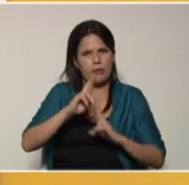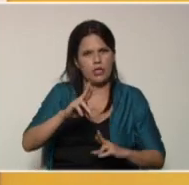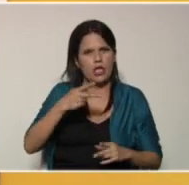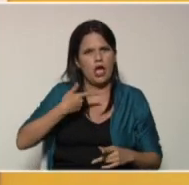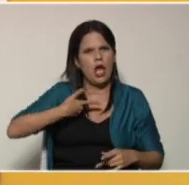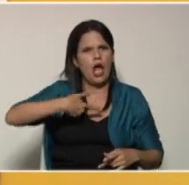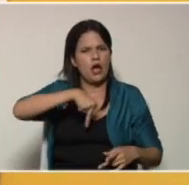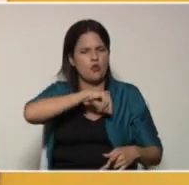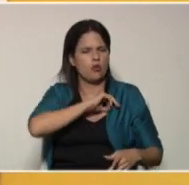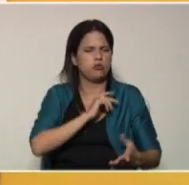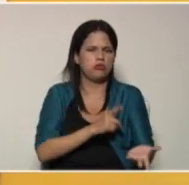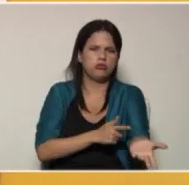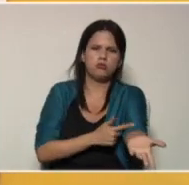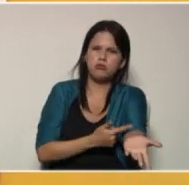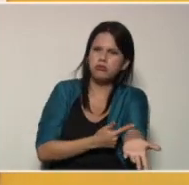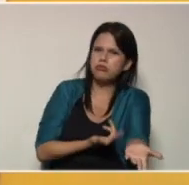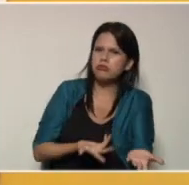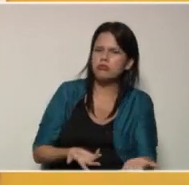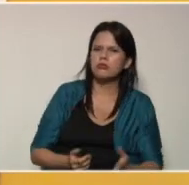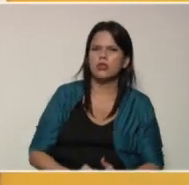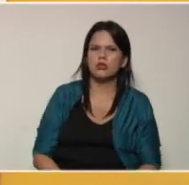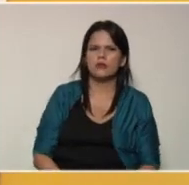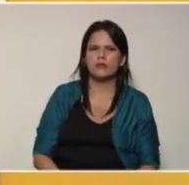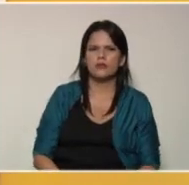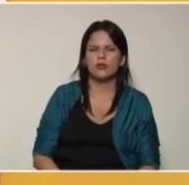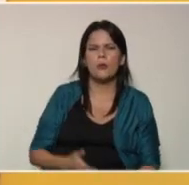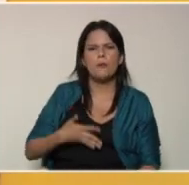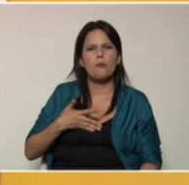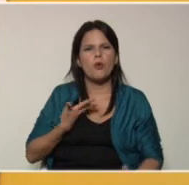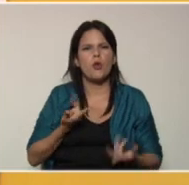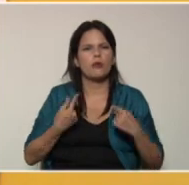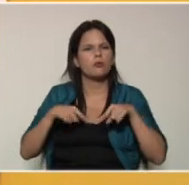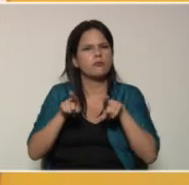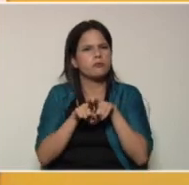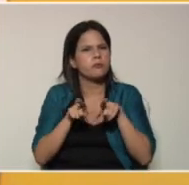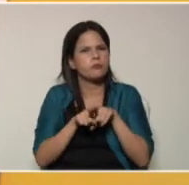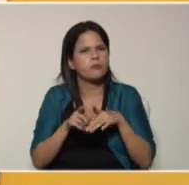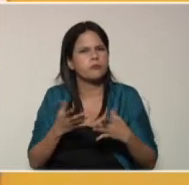hermanos, podemos también